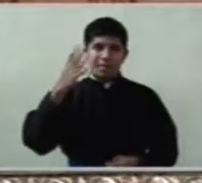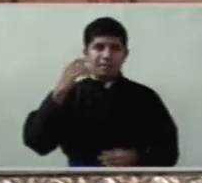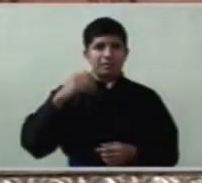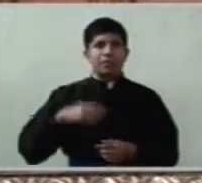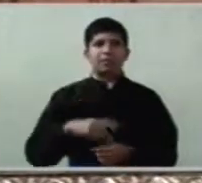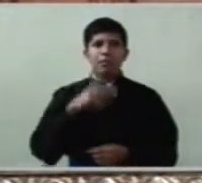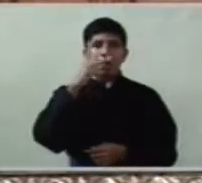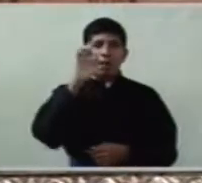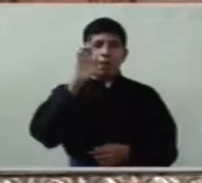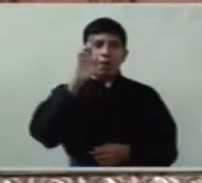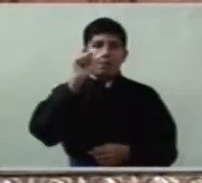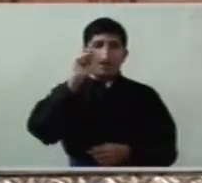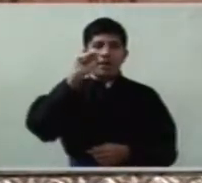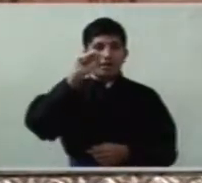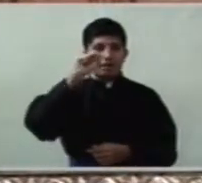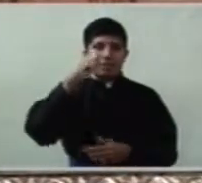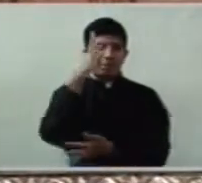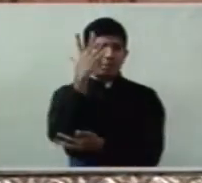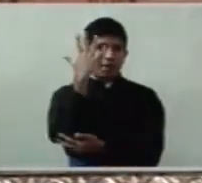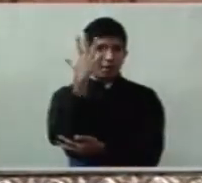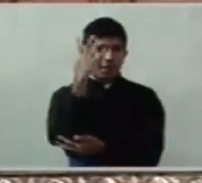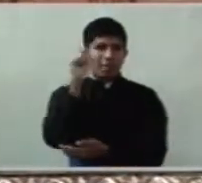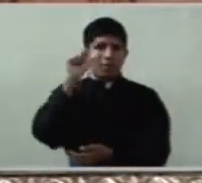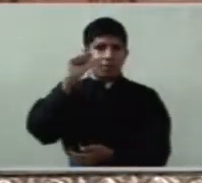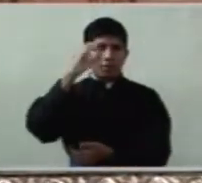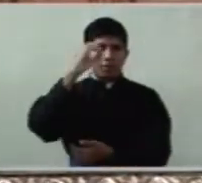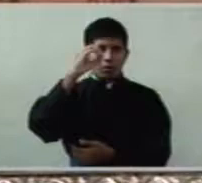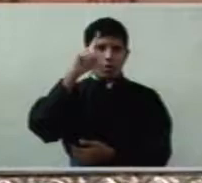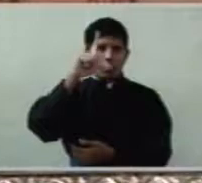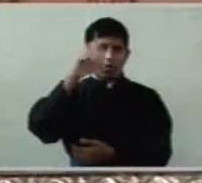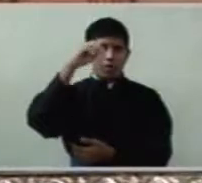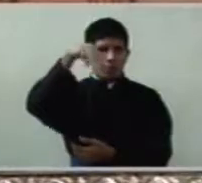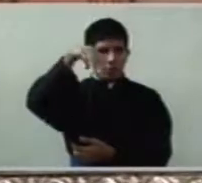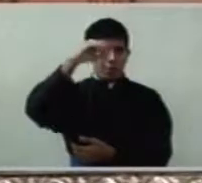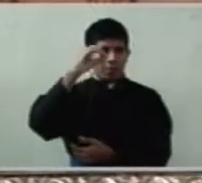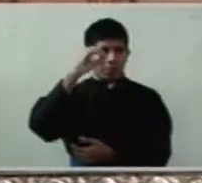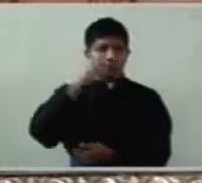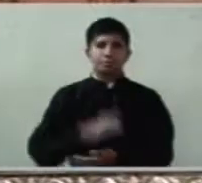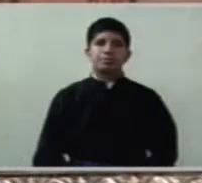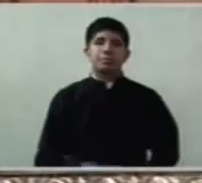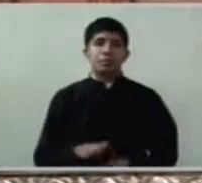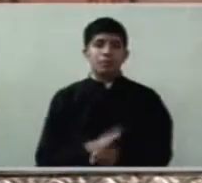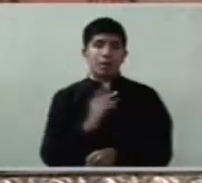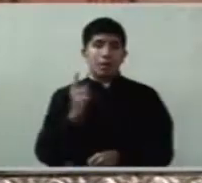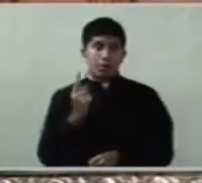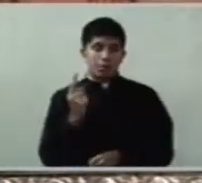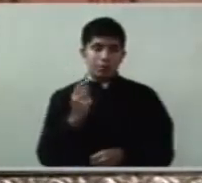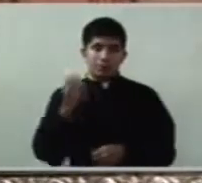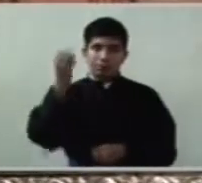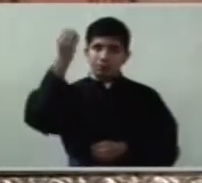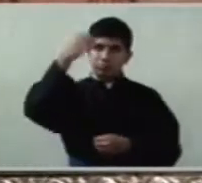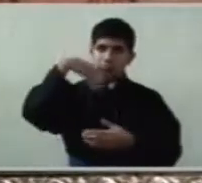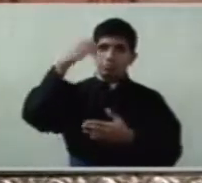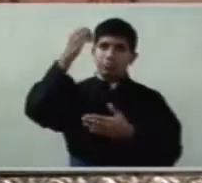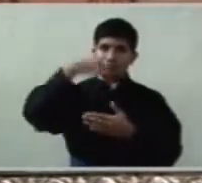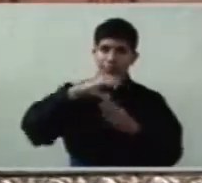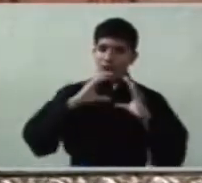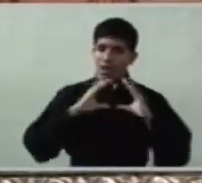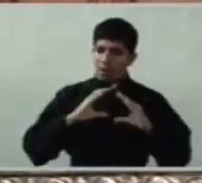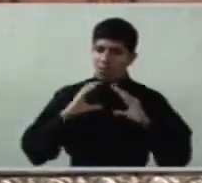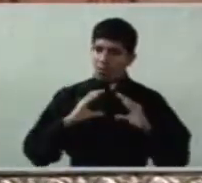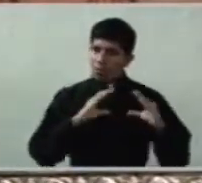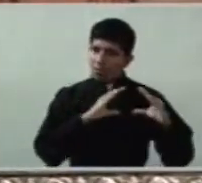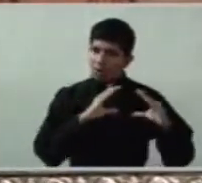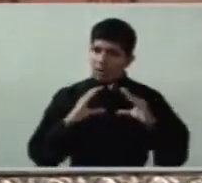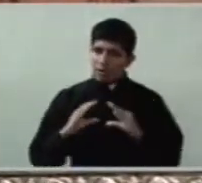por eso hay que dejarse cultivar es lo que hoy nos dice la palabra de